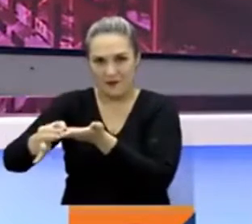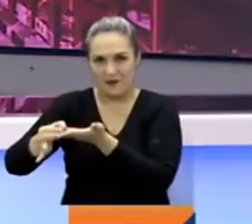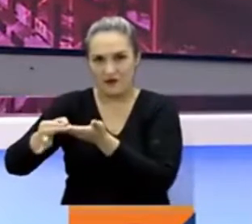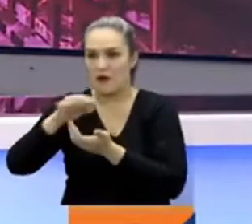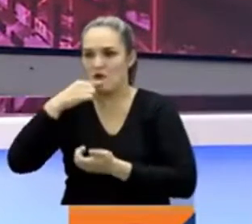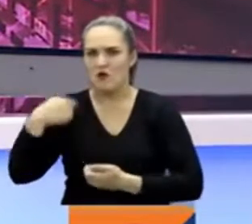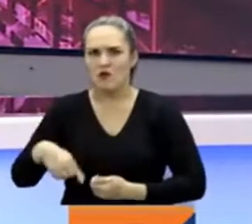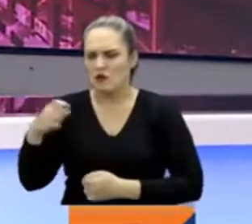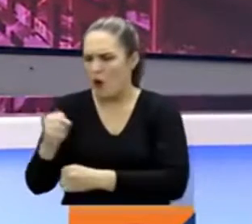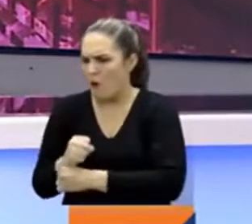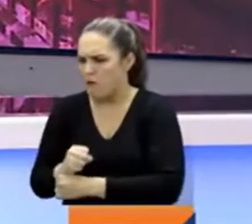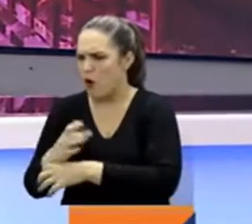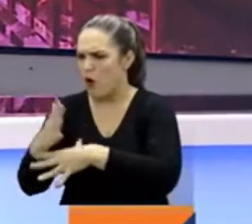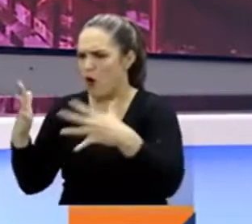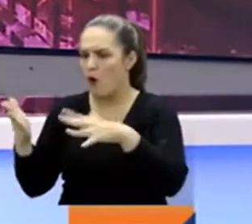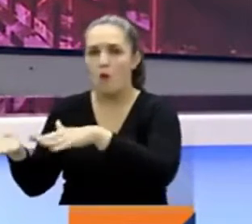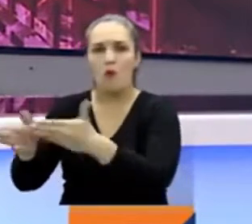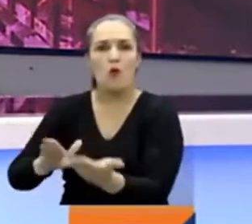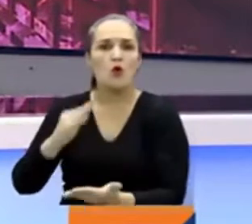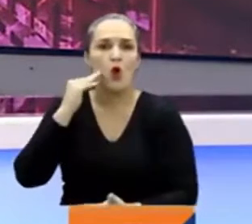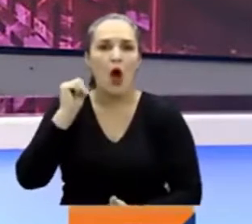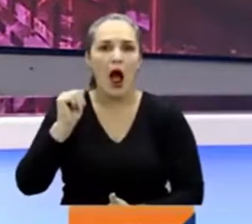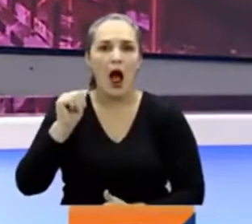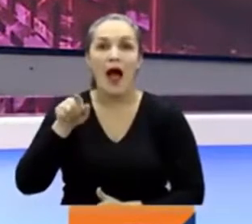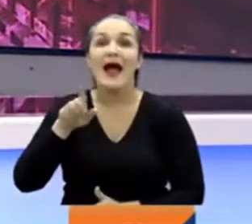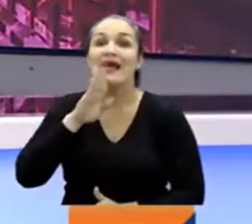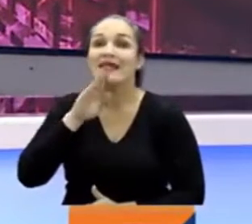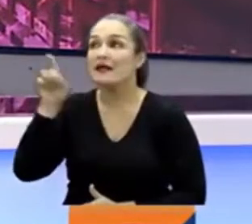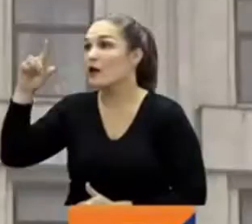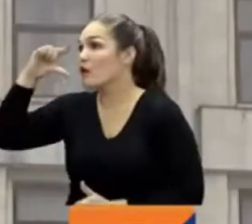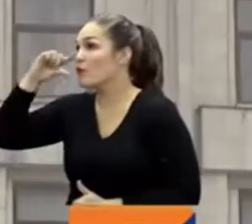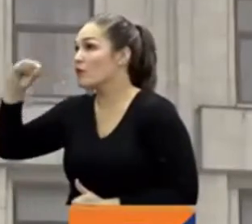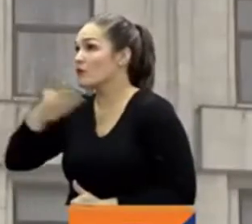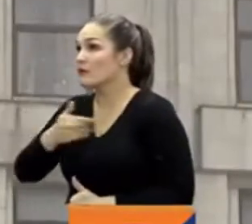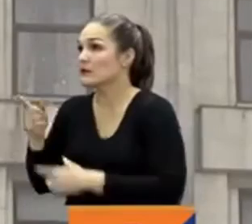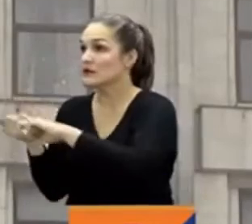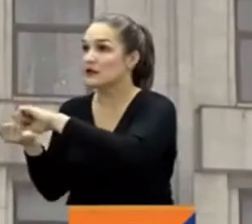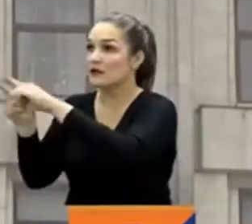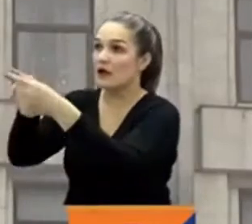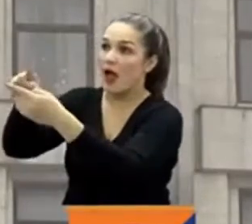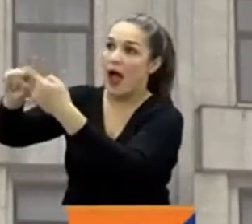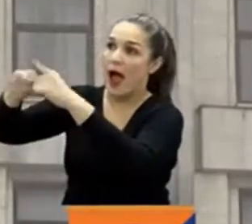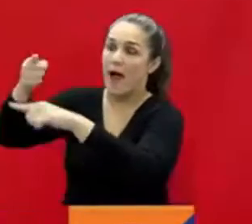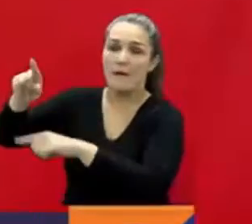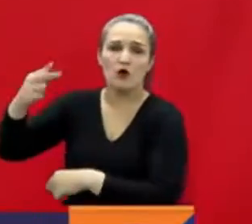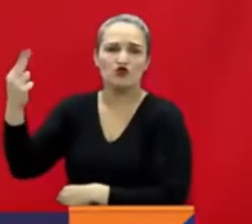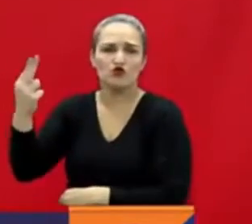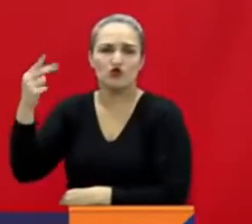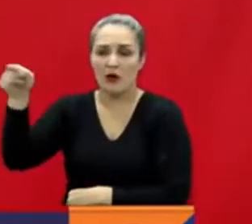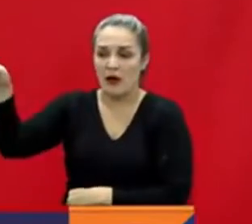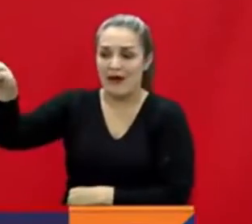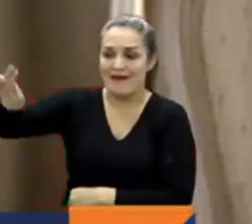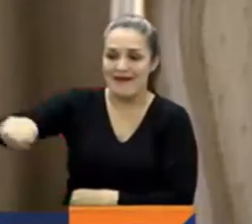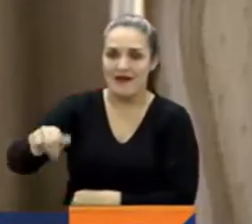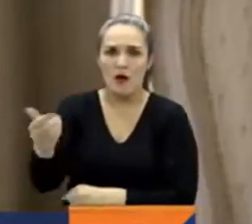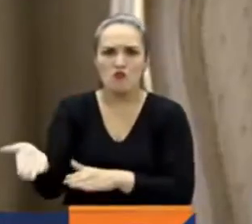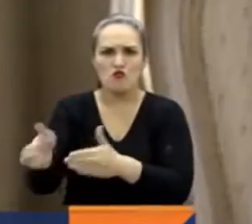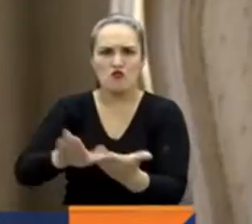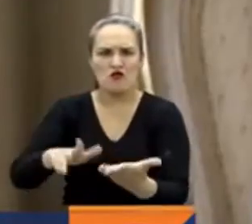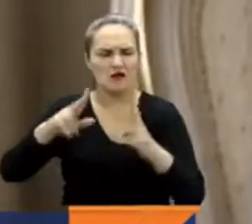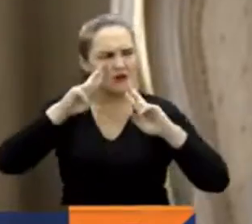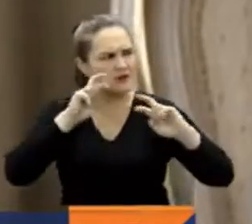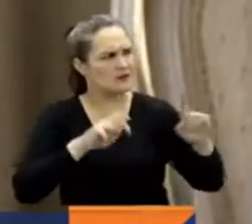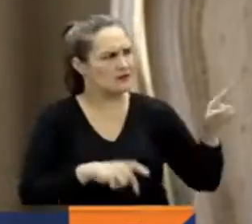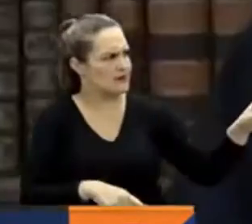despertó acusaciones hacia Kiev que niega tal afirmación. Sin duda alguna, Rusia y Ucrania son